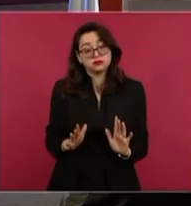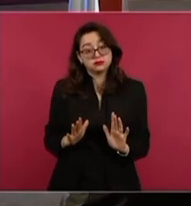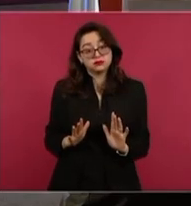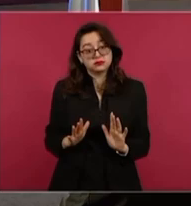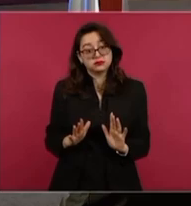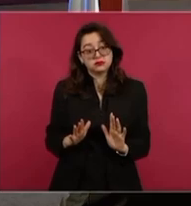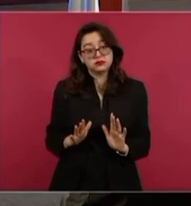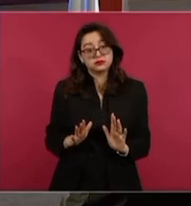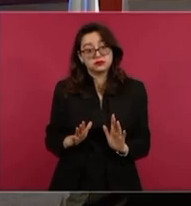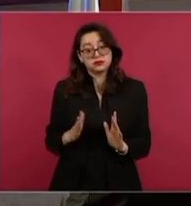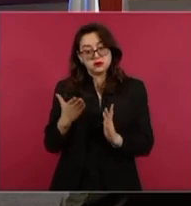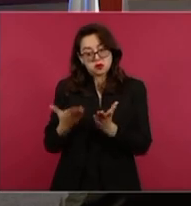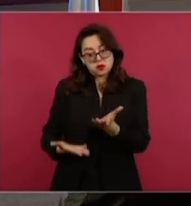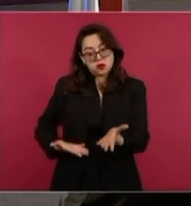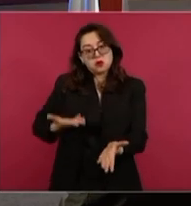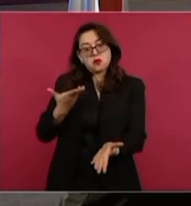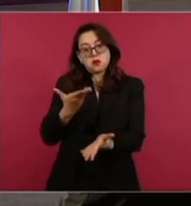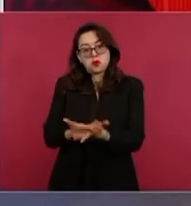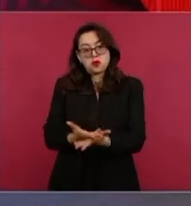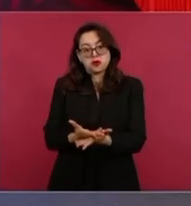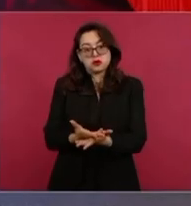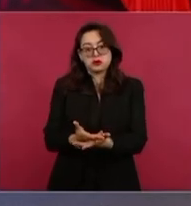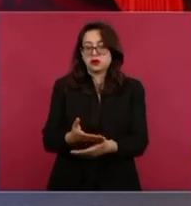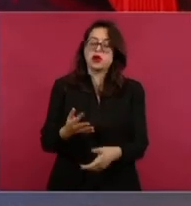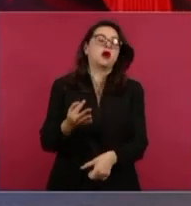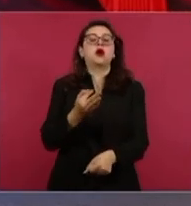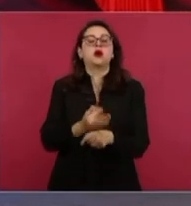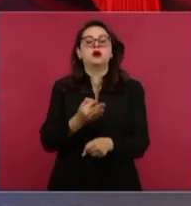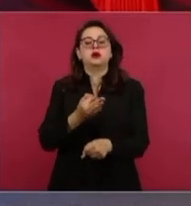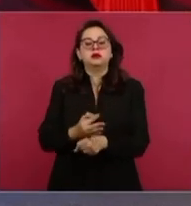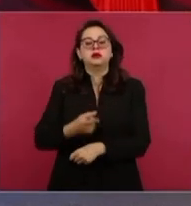Nosotros con esto que estamos haciendo,